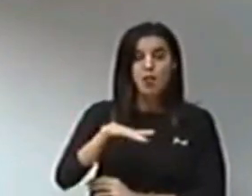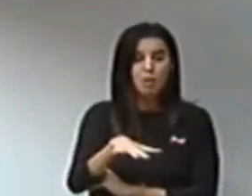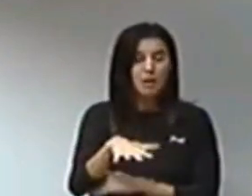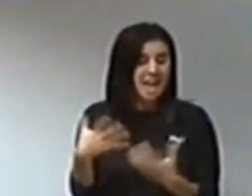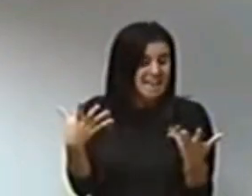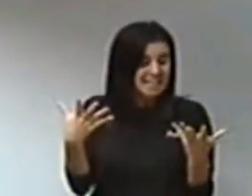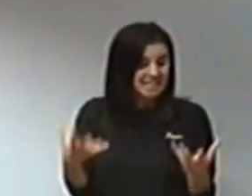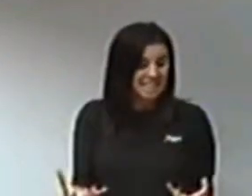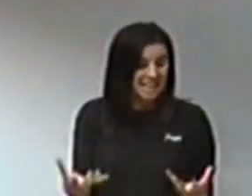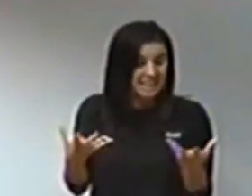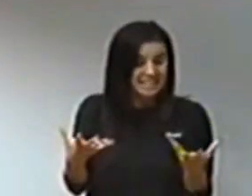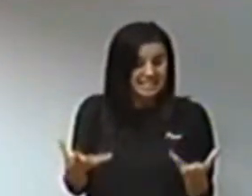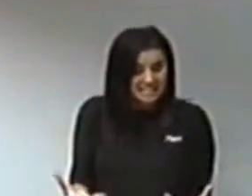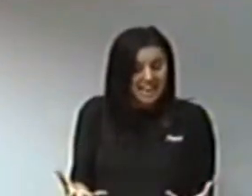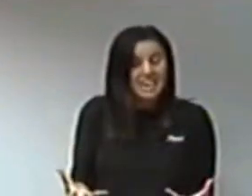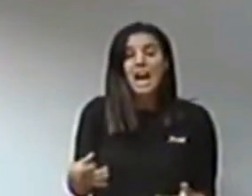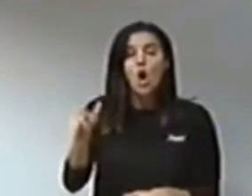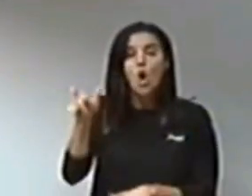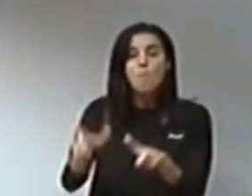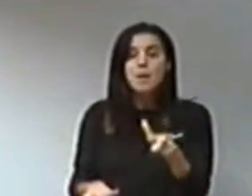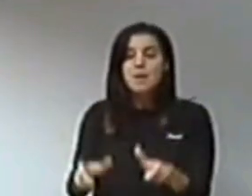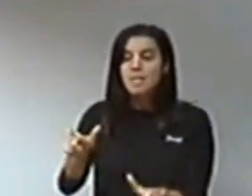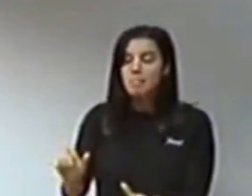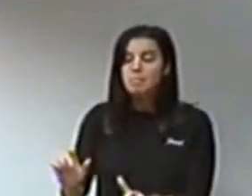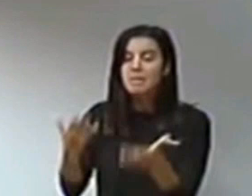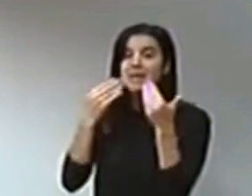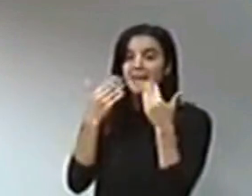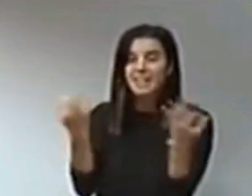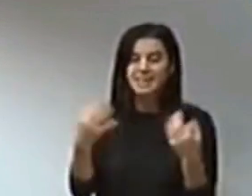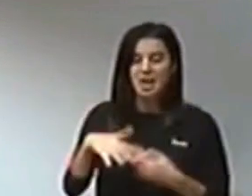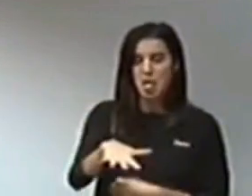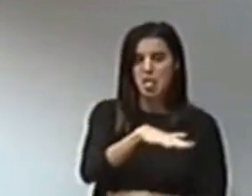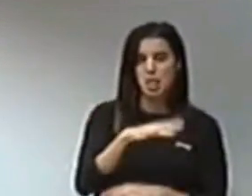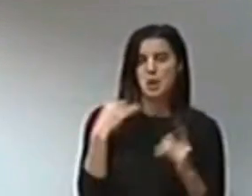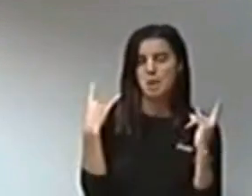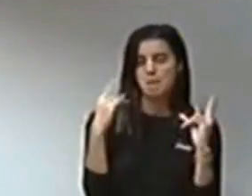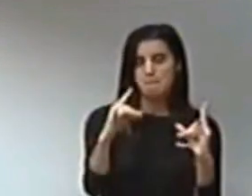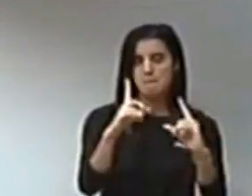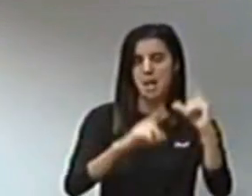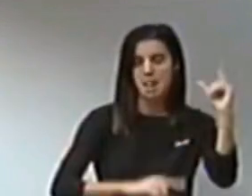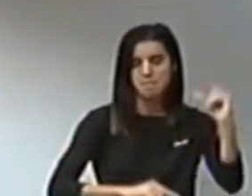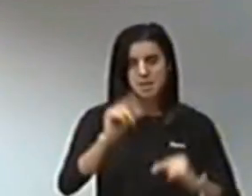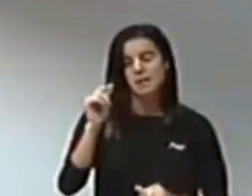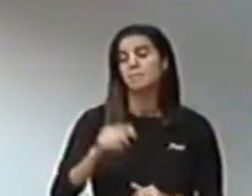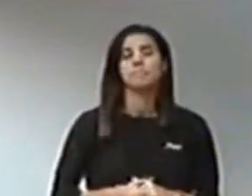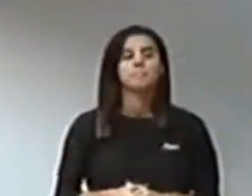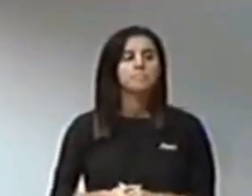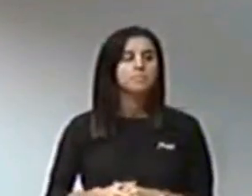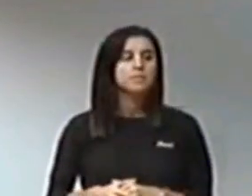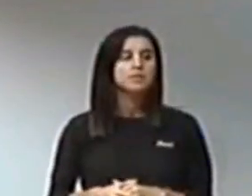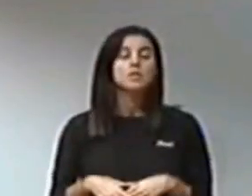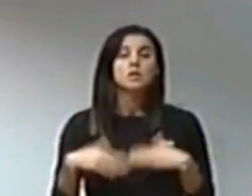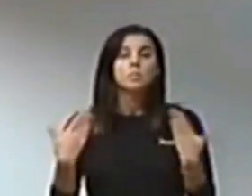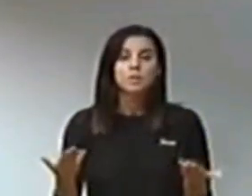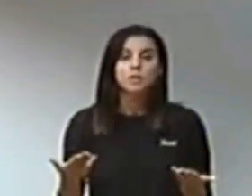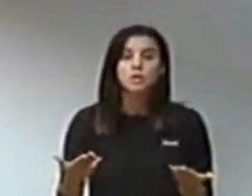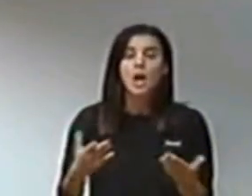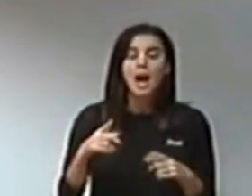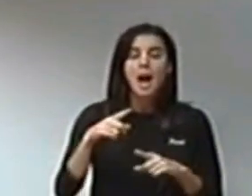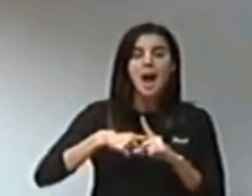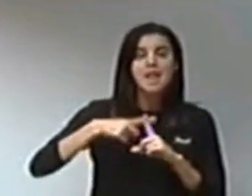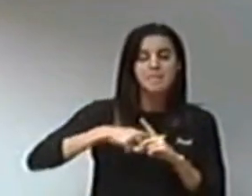aridez. La conservación del palmeral es vital, por lo que supone de posibilidades científicas,